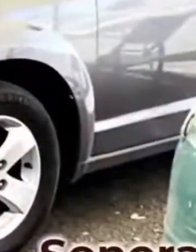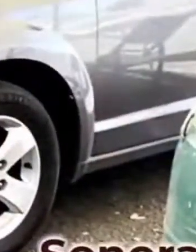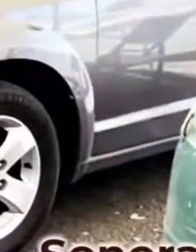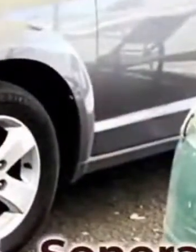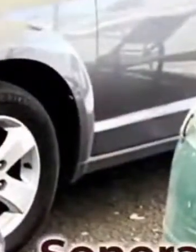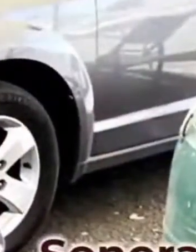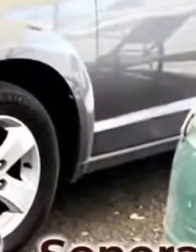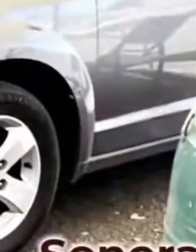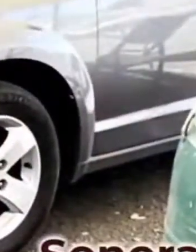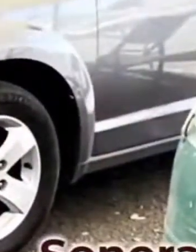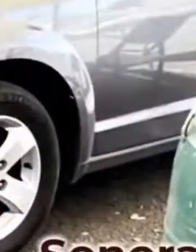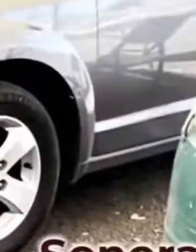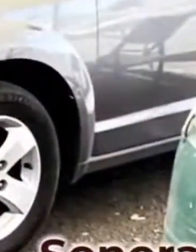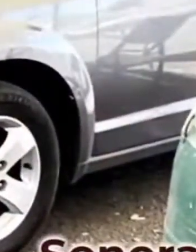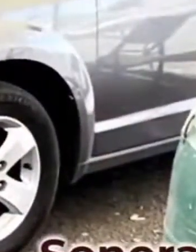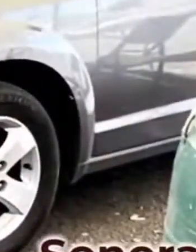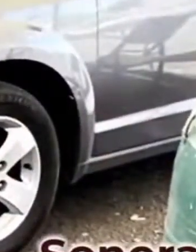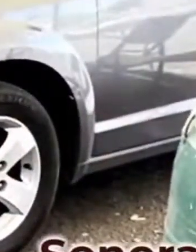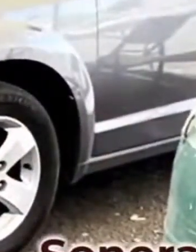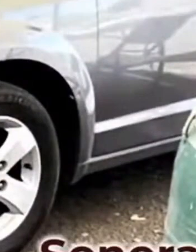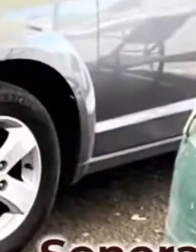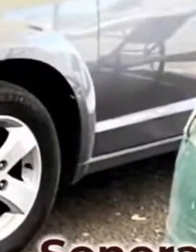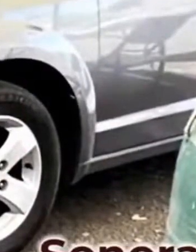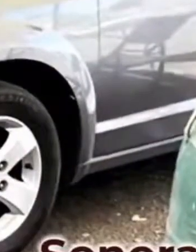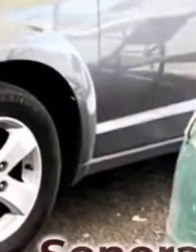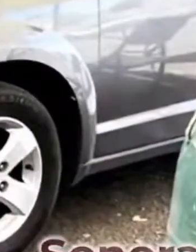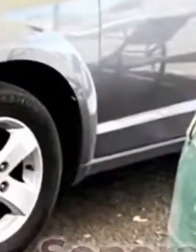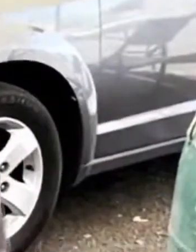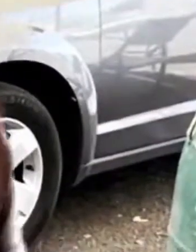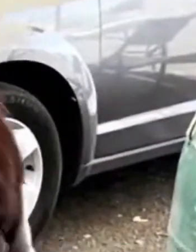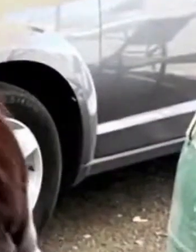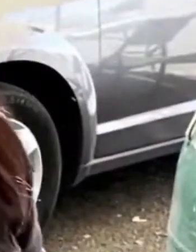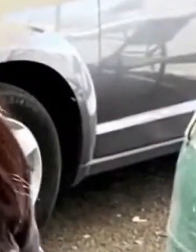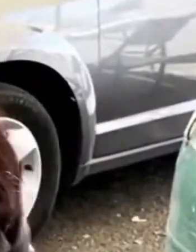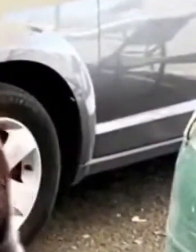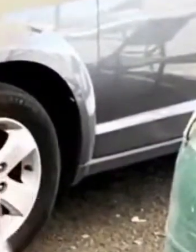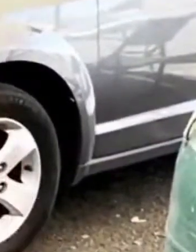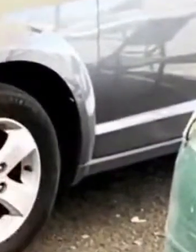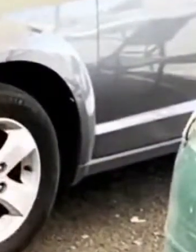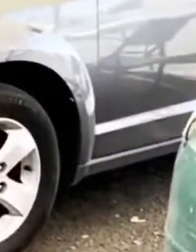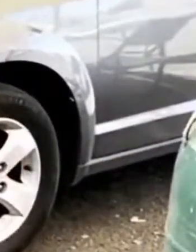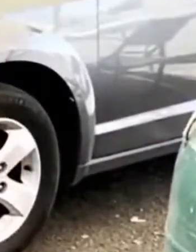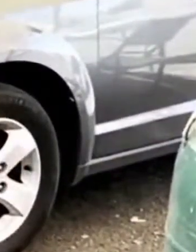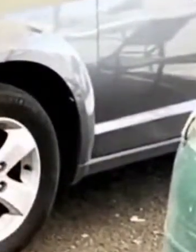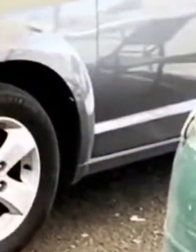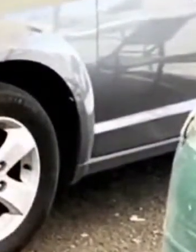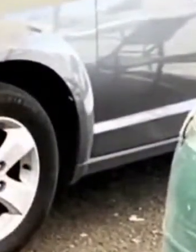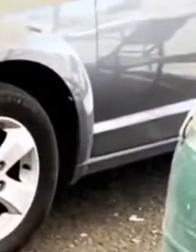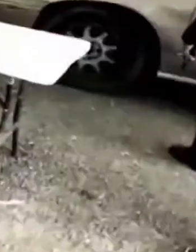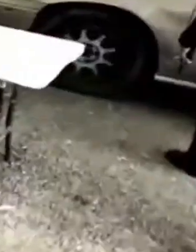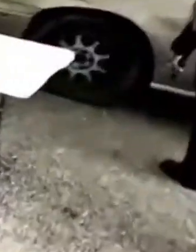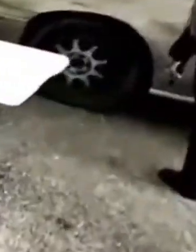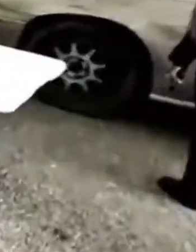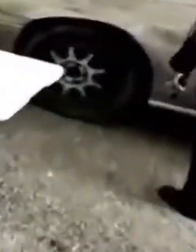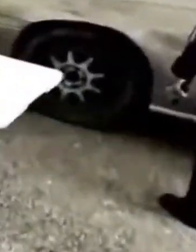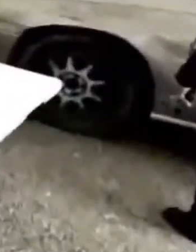buena, muy buena decisión del gobierno en apoyar a tantísima gente que como yo no podemos adquirir otra clase de vehículos